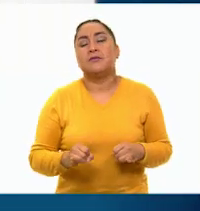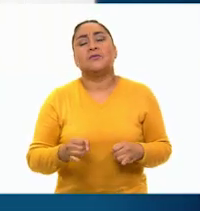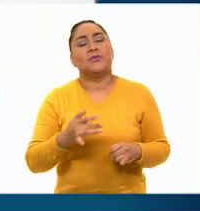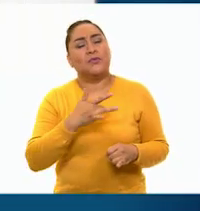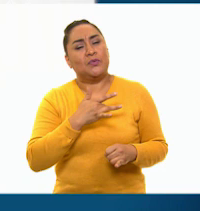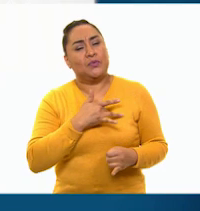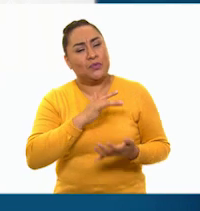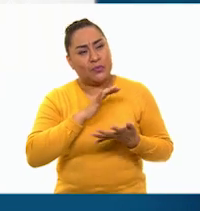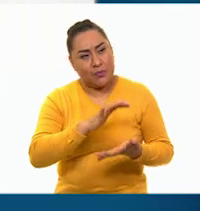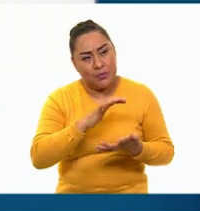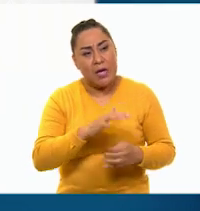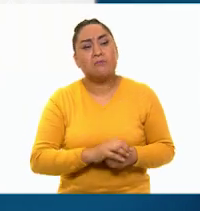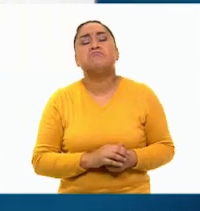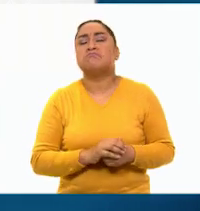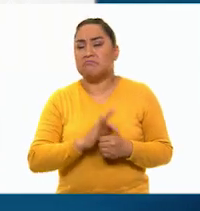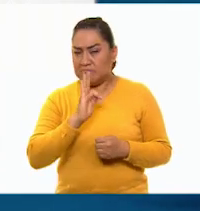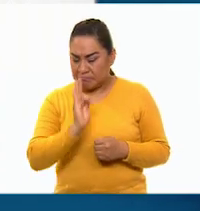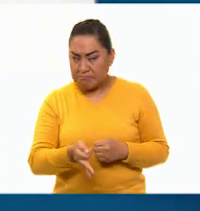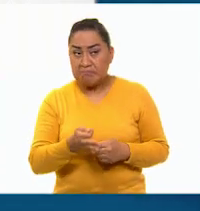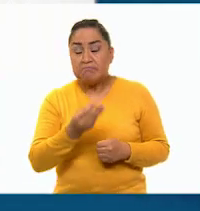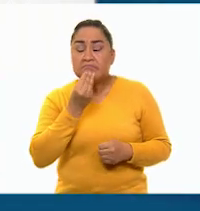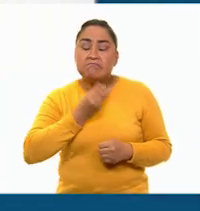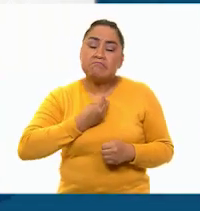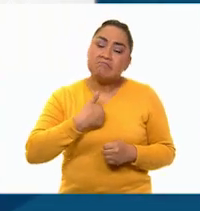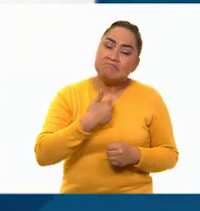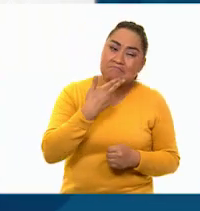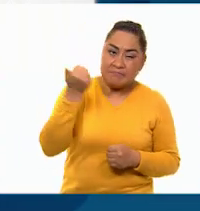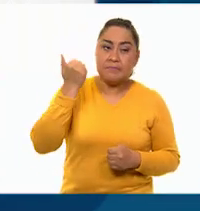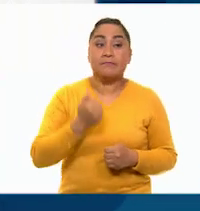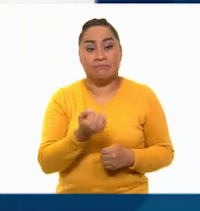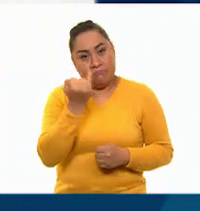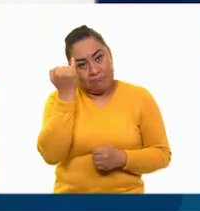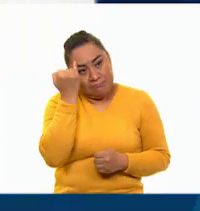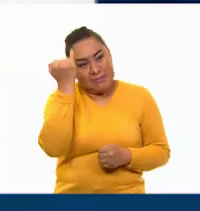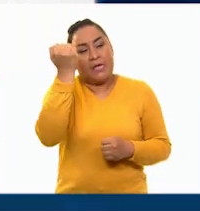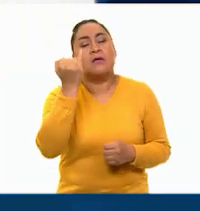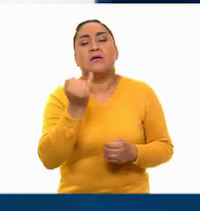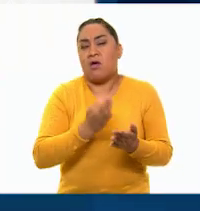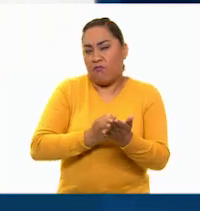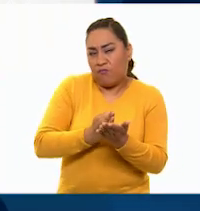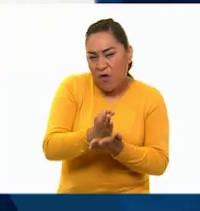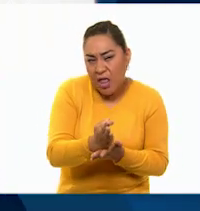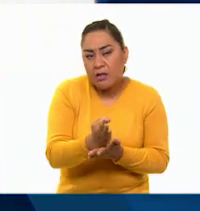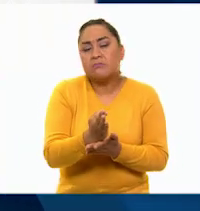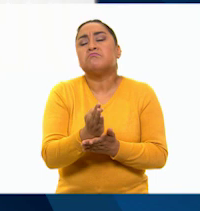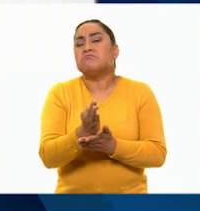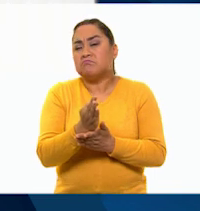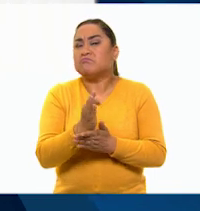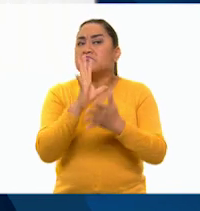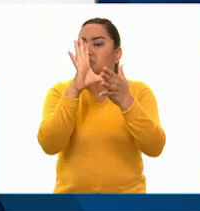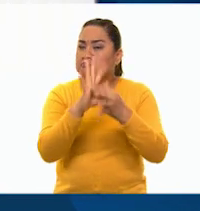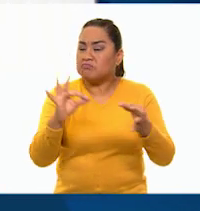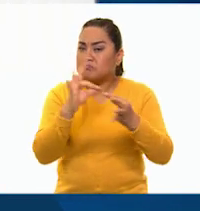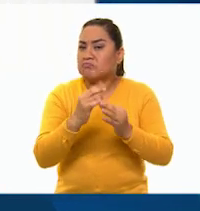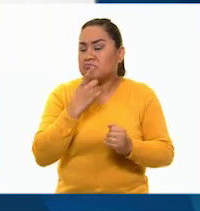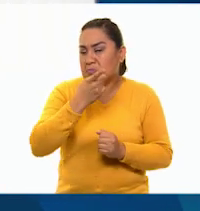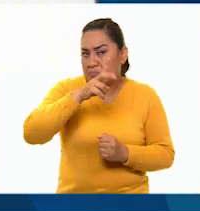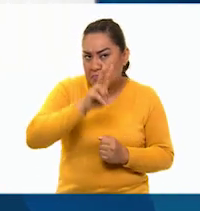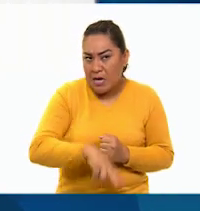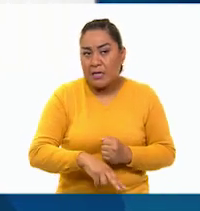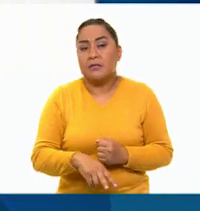generosa, dispuesta al sacrificio, ingeniosa, leal, directa y clara al comunicarse,